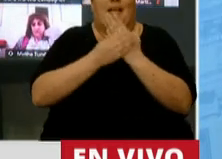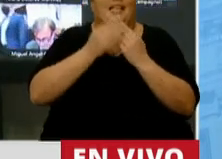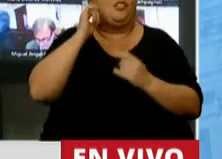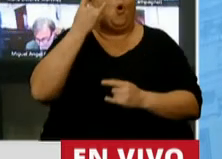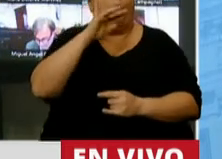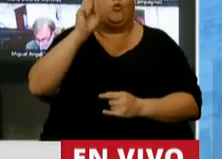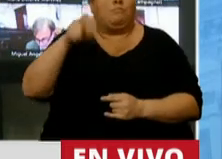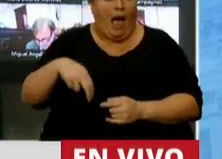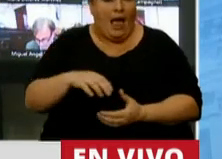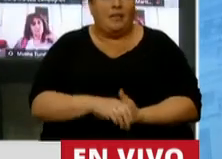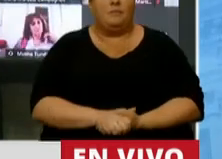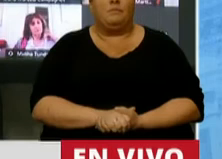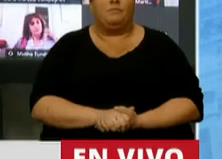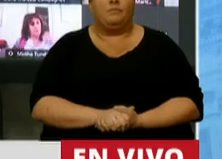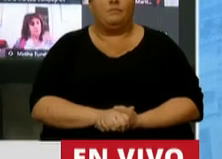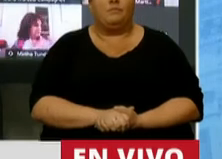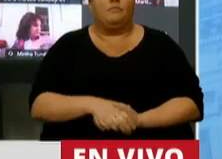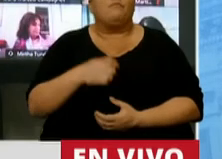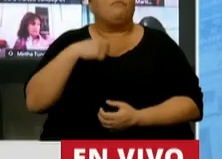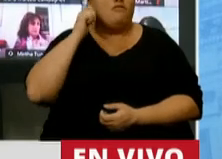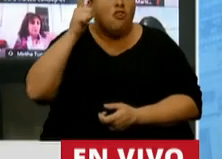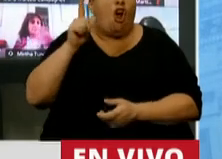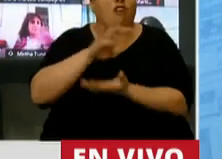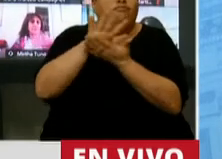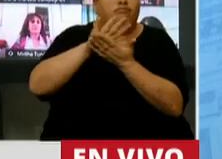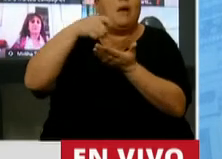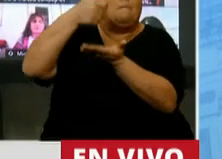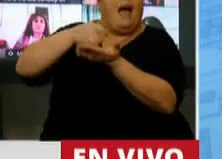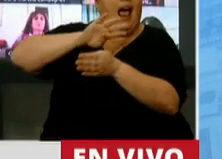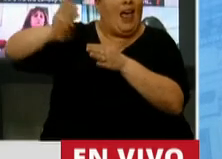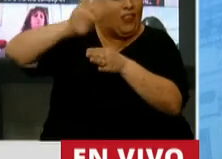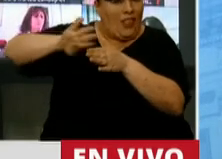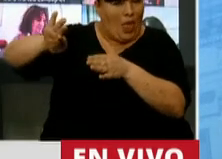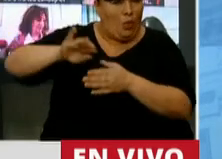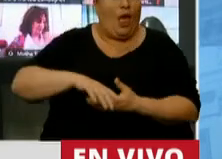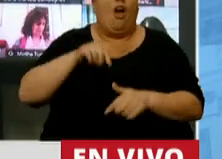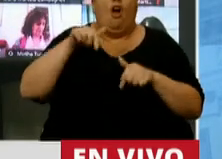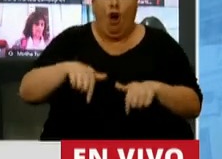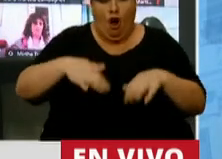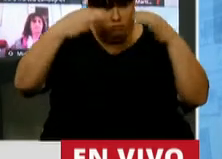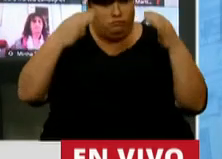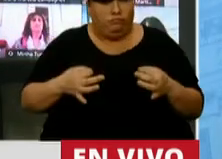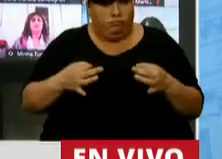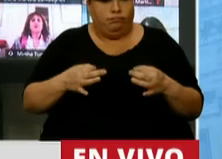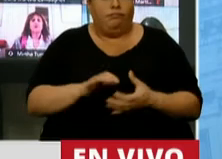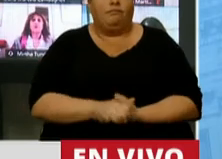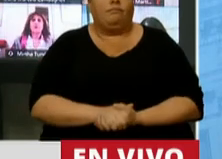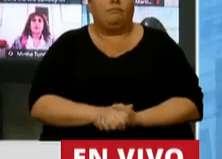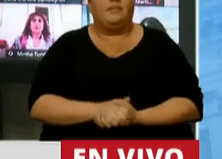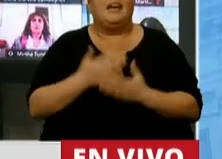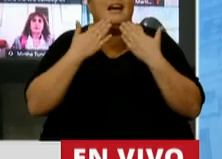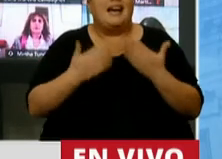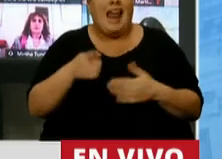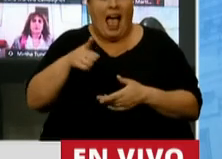Guzmán, pudimos reestructurar una deuda. Y hoy podemos decir también que